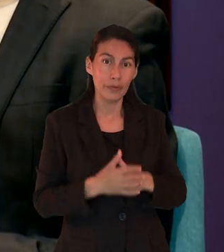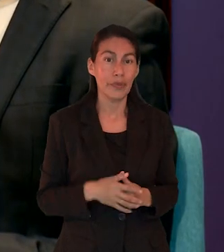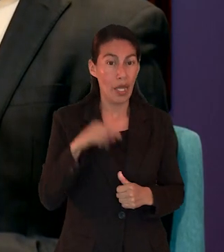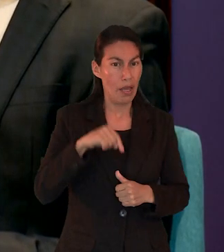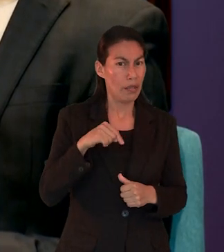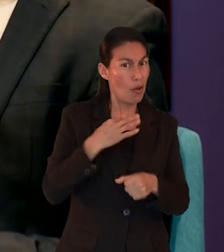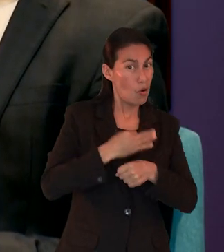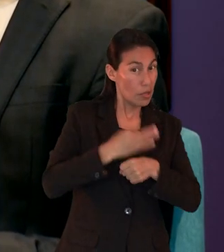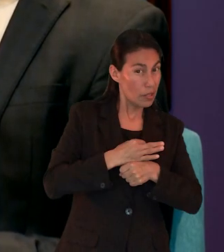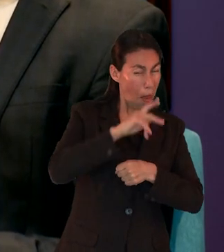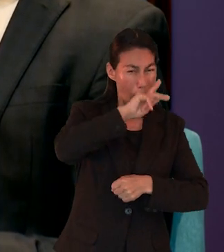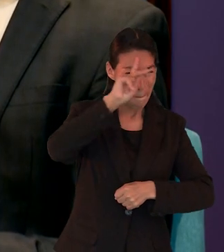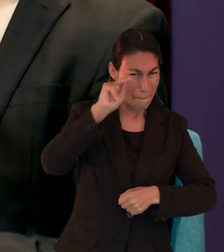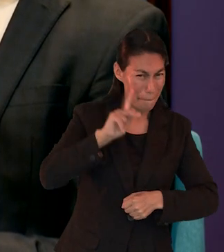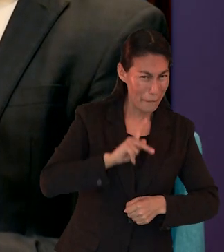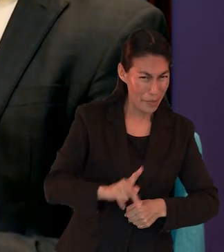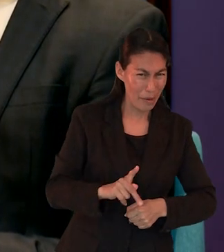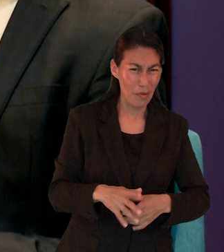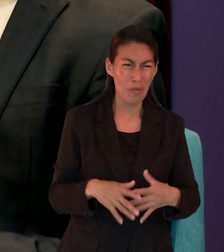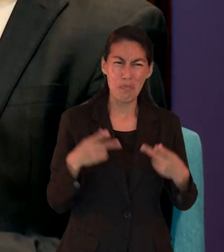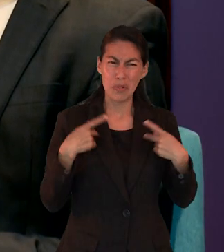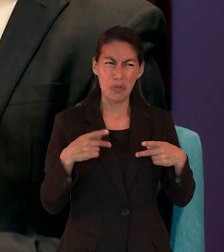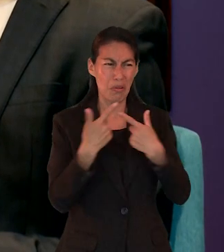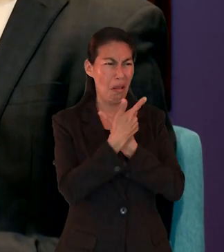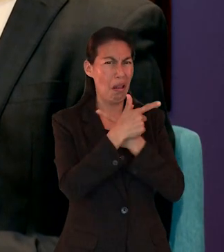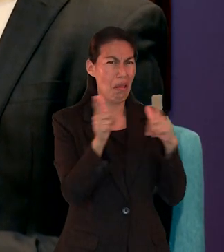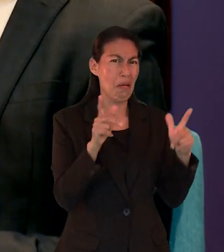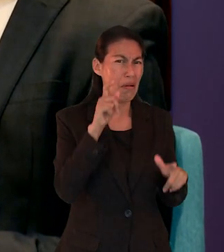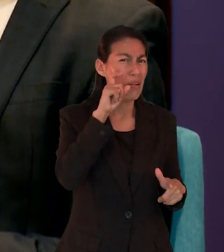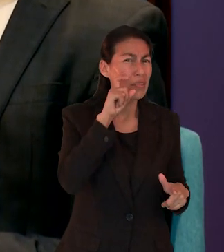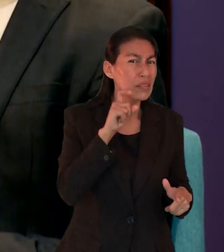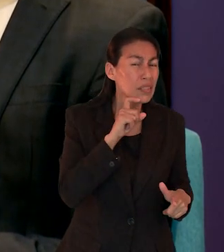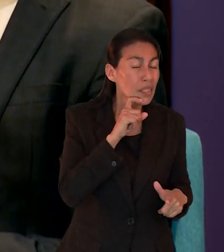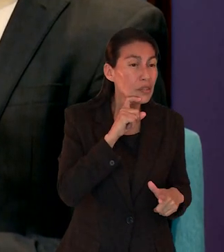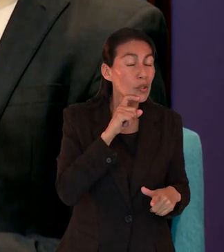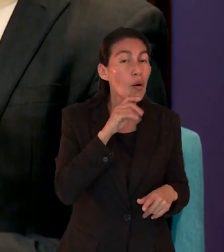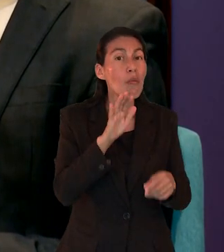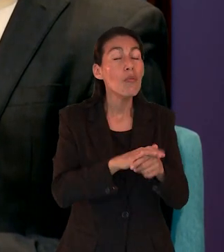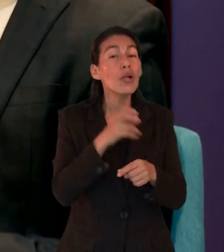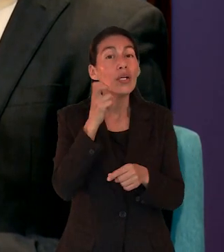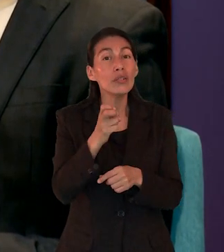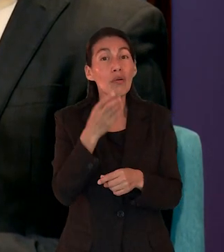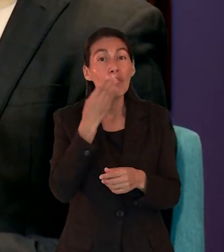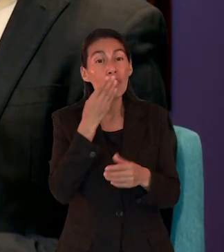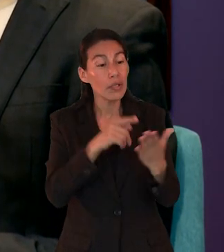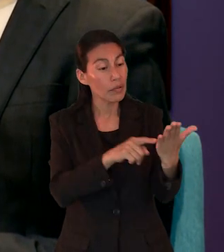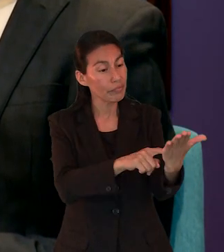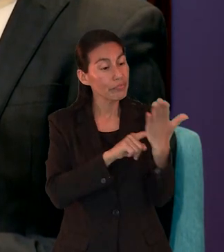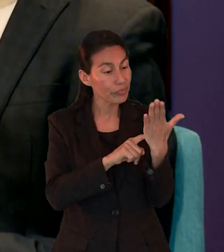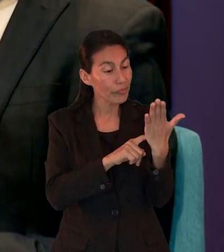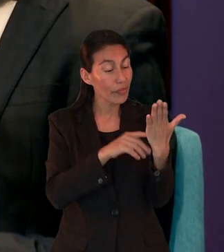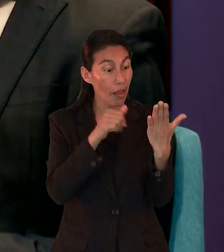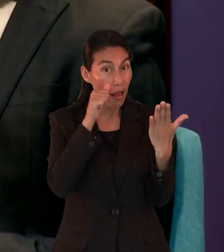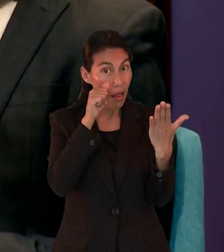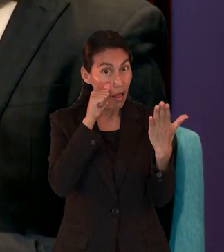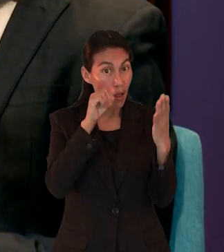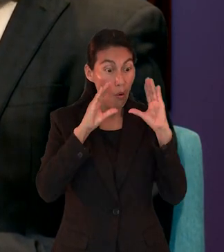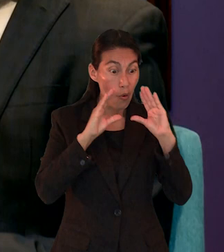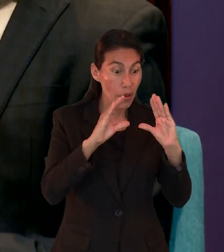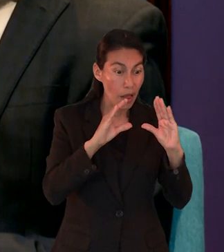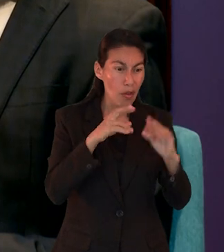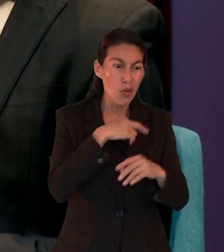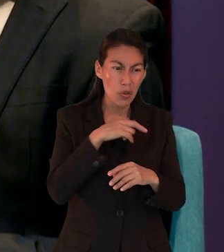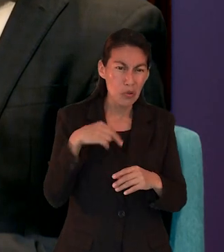una gran advertencia, porque en nuestros días está peor la cuestión de la inmoralidad, ¿no? Así que es una